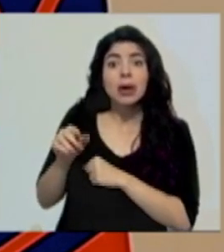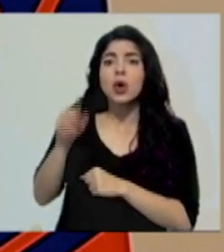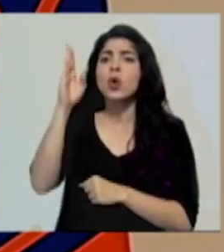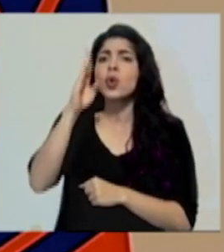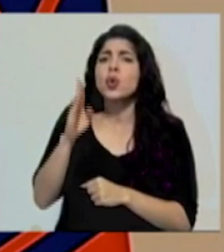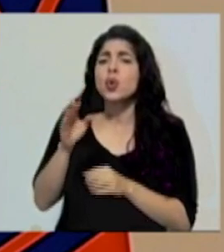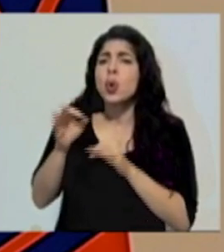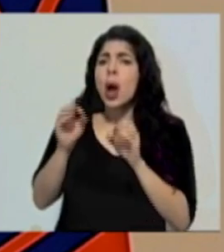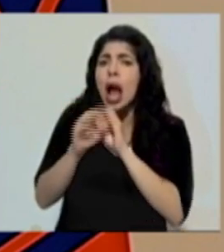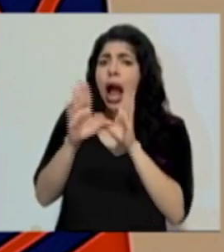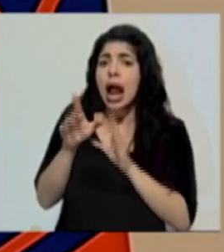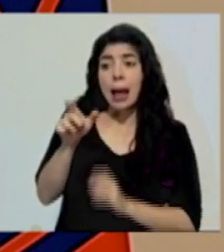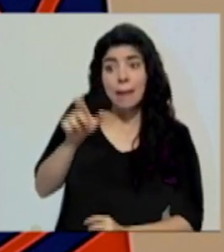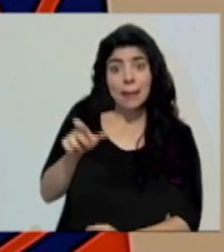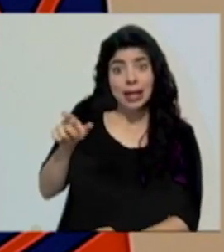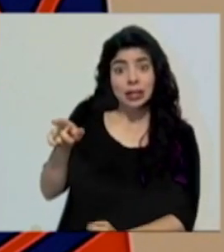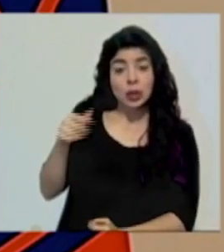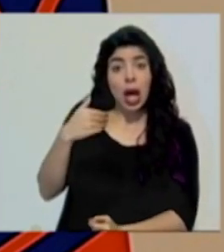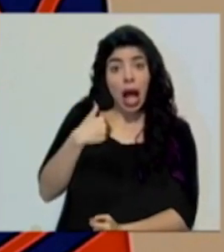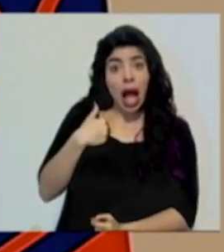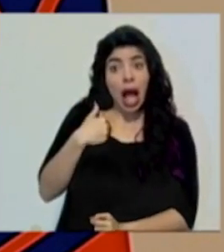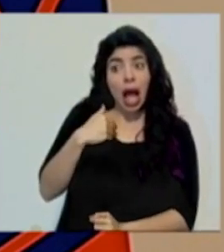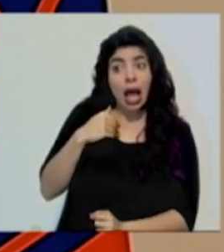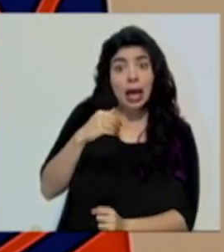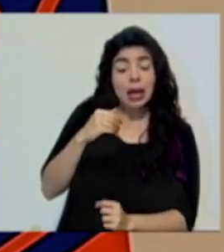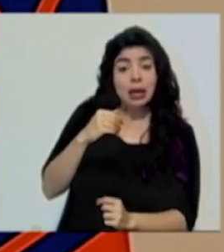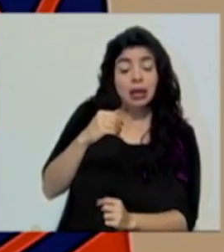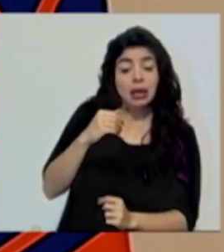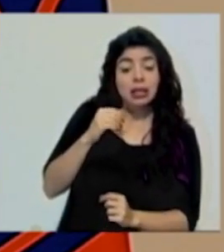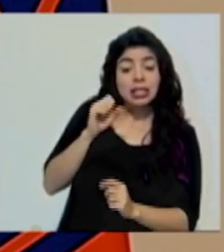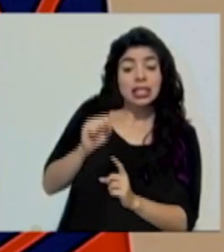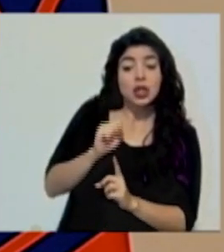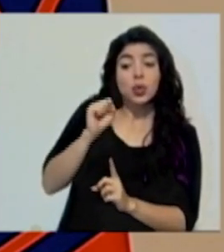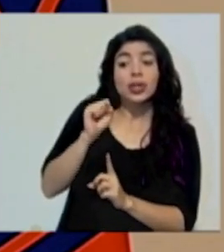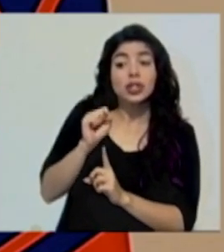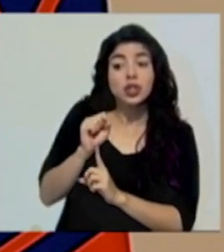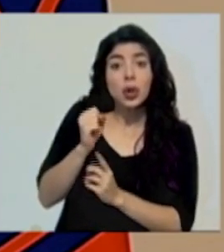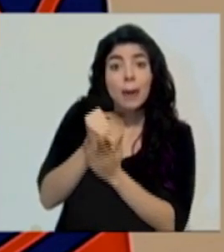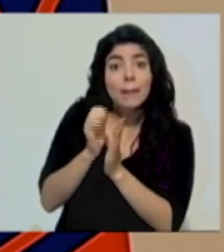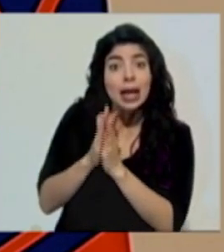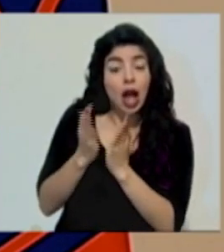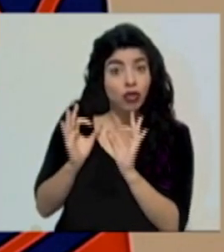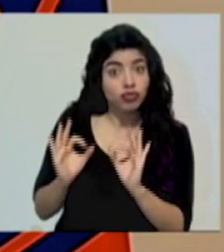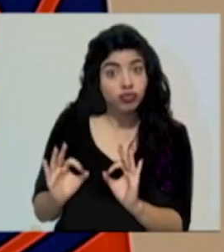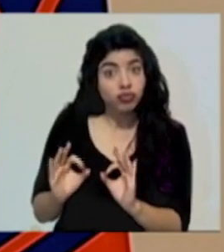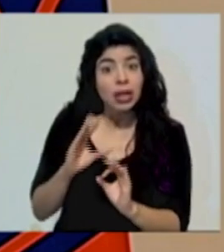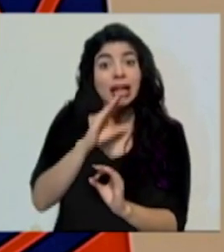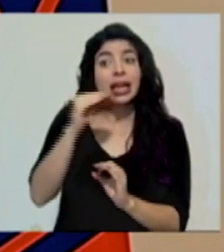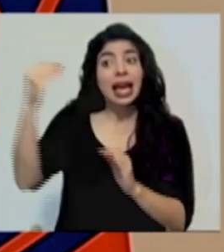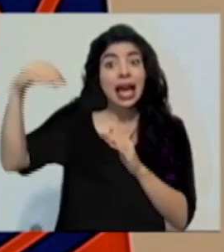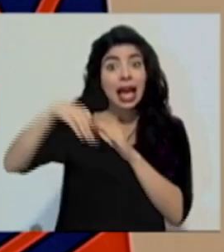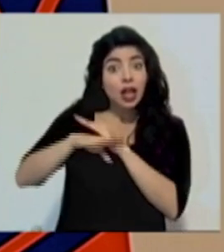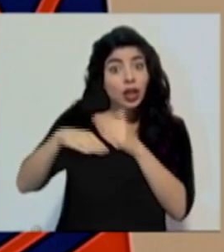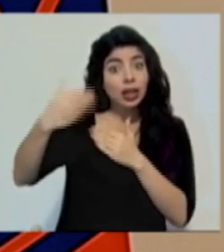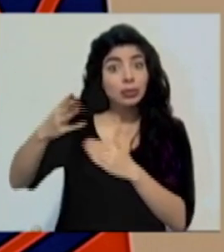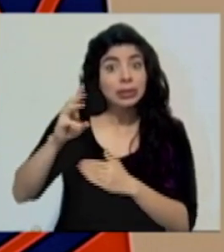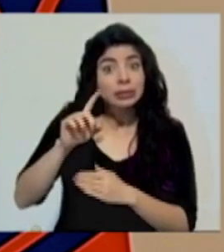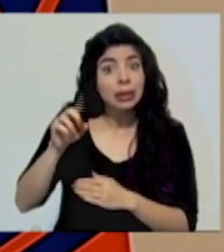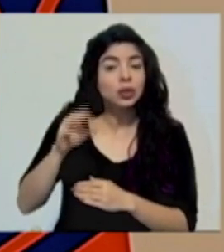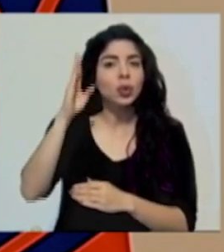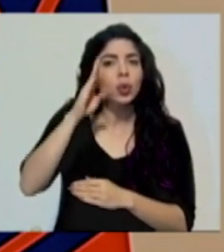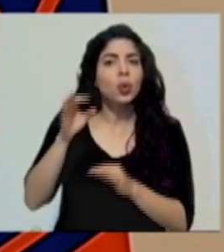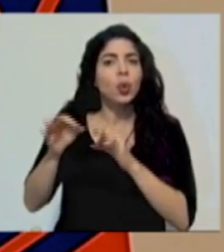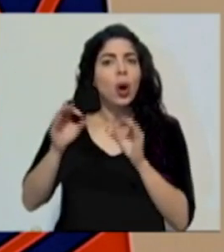nunca se aclara si estas personas tienen o no una situación migratoria regular y se ingresaron al país después del 6 de marzo de este año.